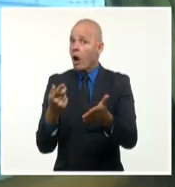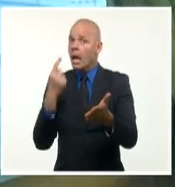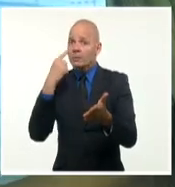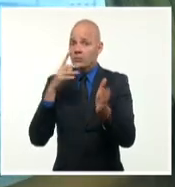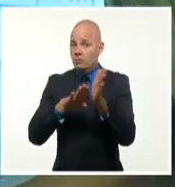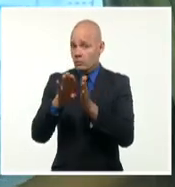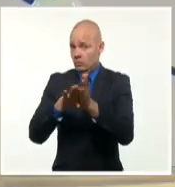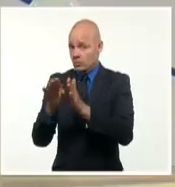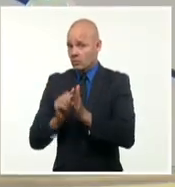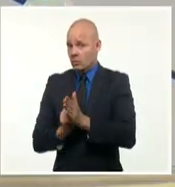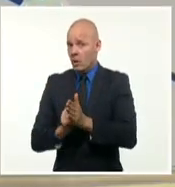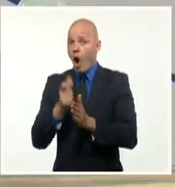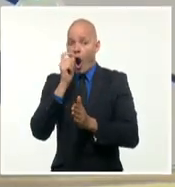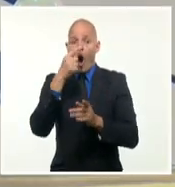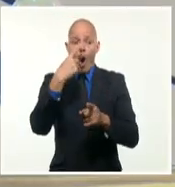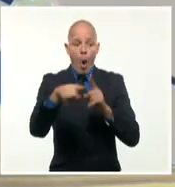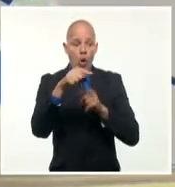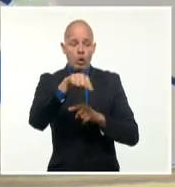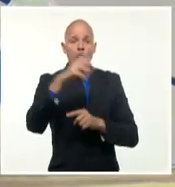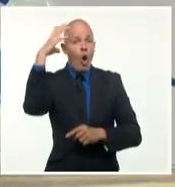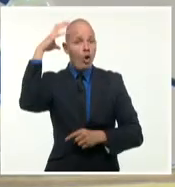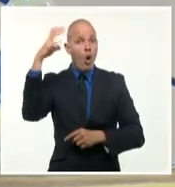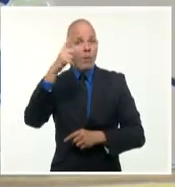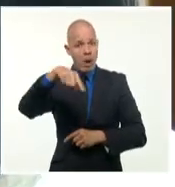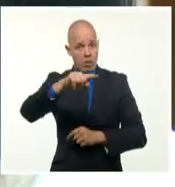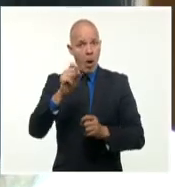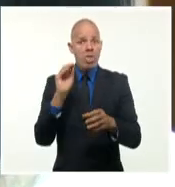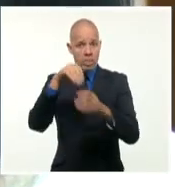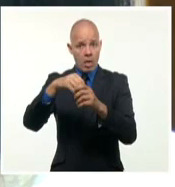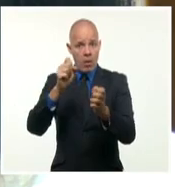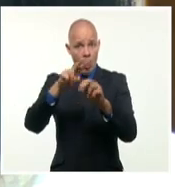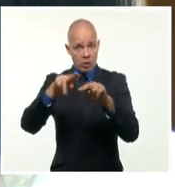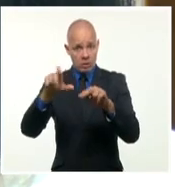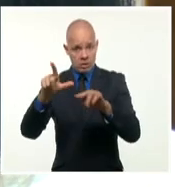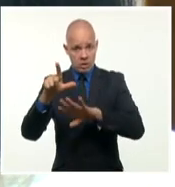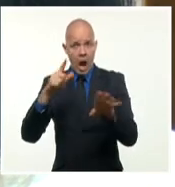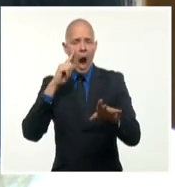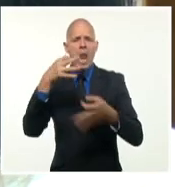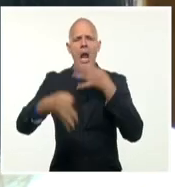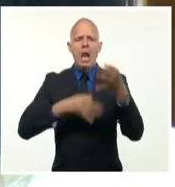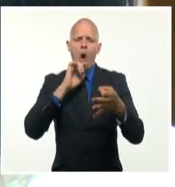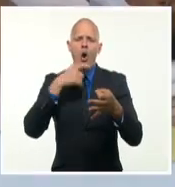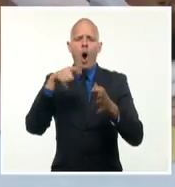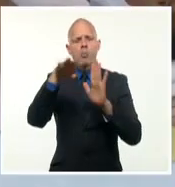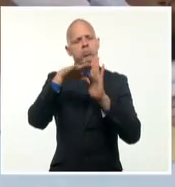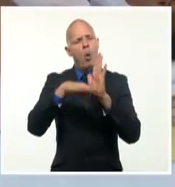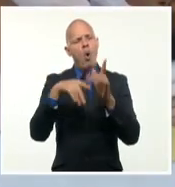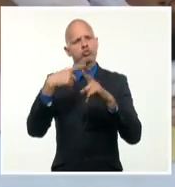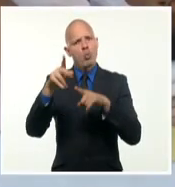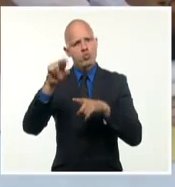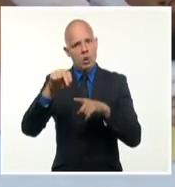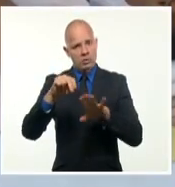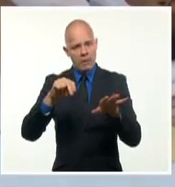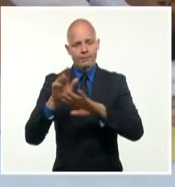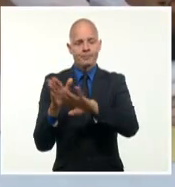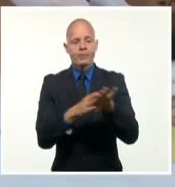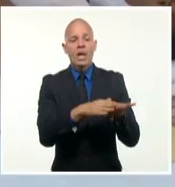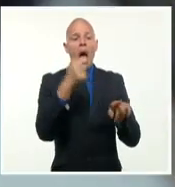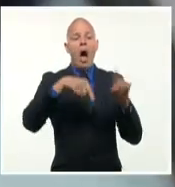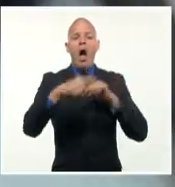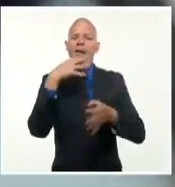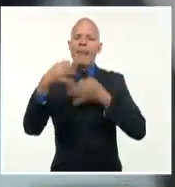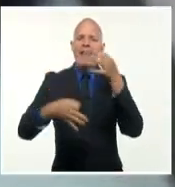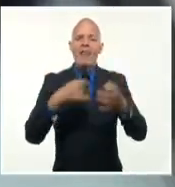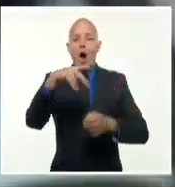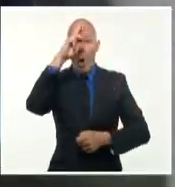Julio César Estupiñán Rodríguez, gobernador, informó detalles de programas vitales que prioriza el país. Sobre el materno infantil se muestra una